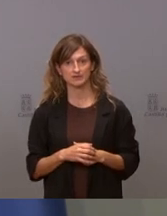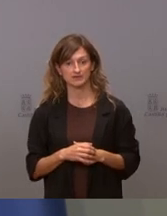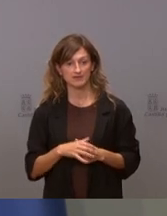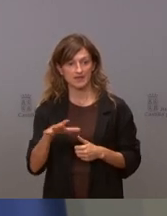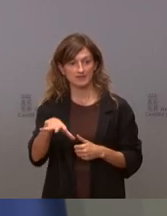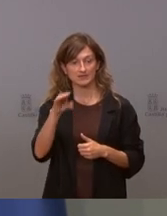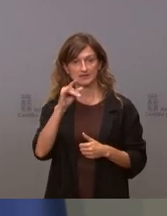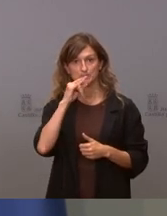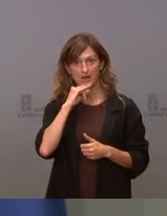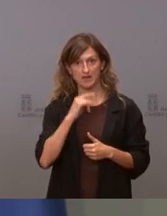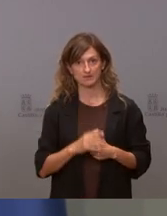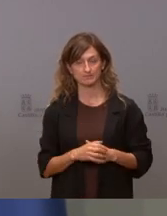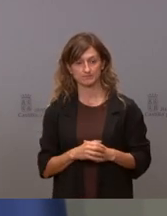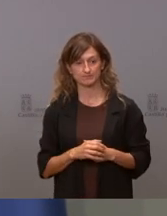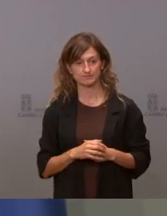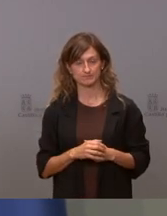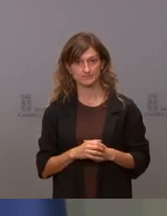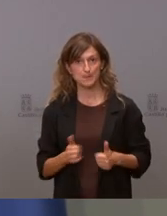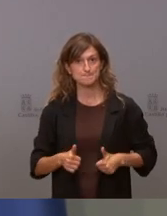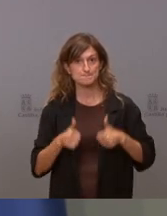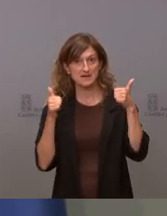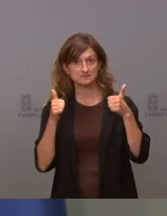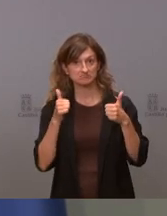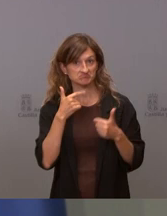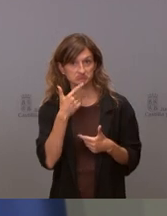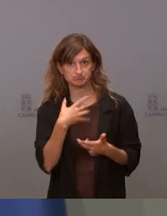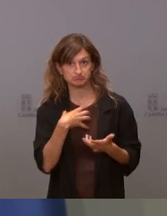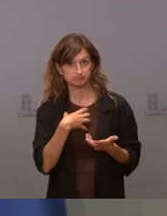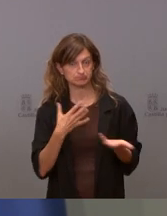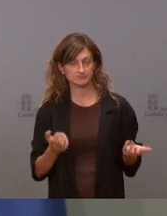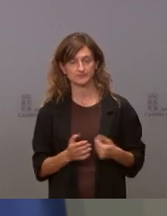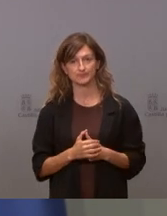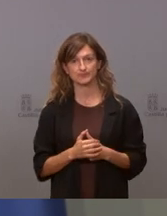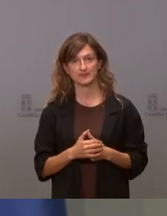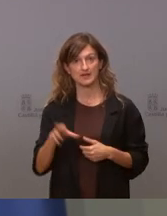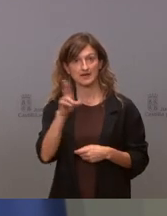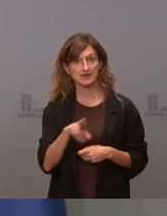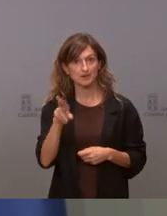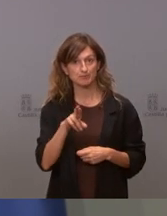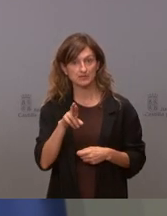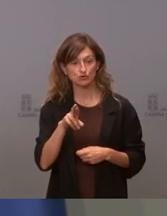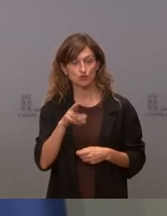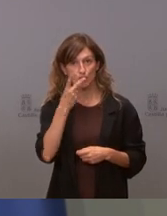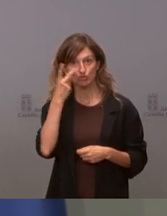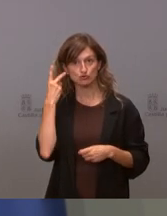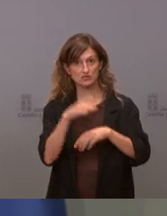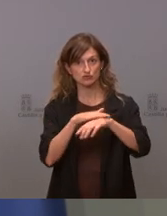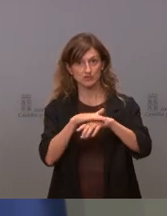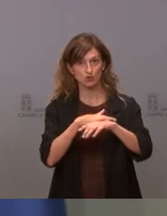malentendido y no tengo más que decir pero le insisto dos años de gobierno